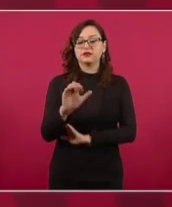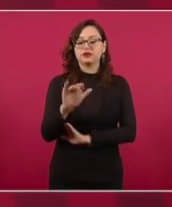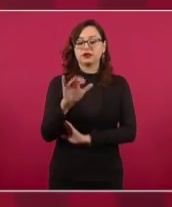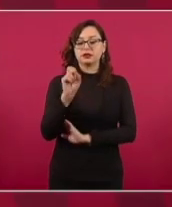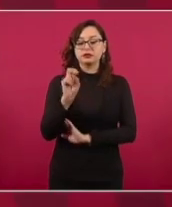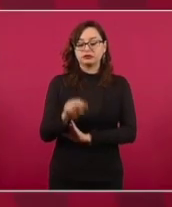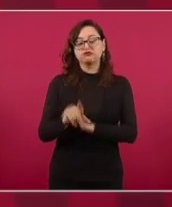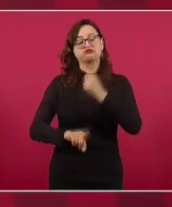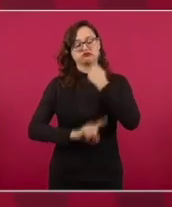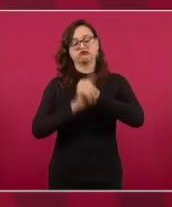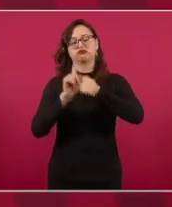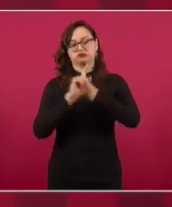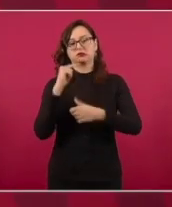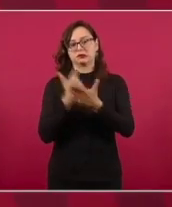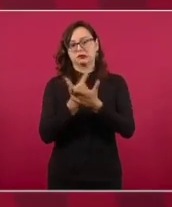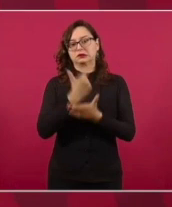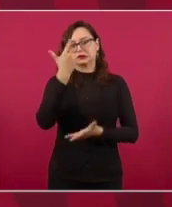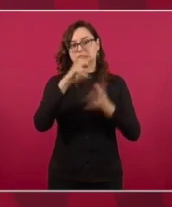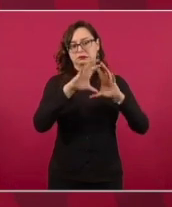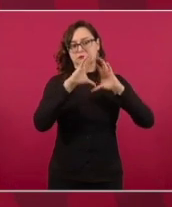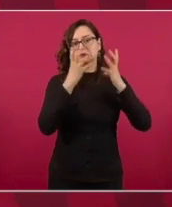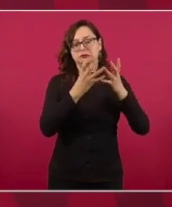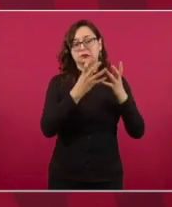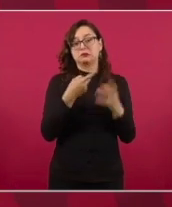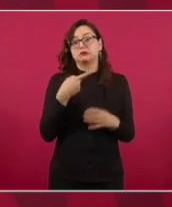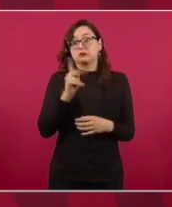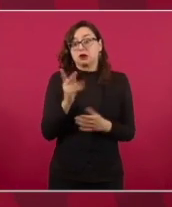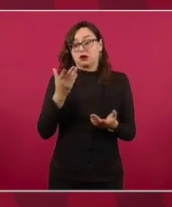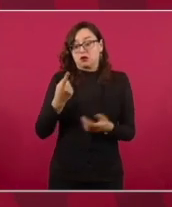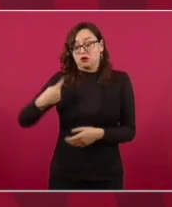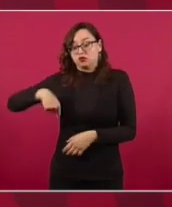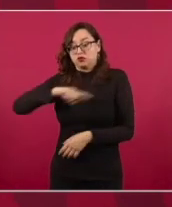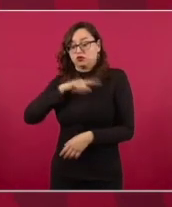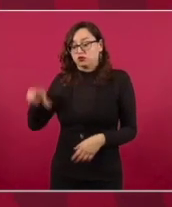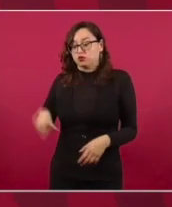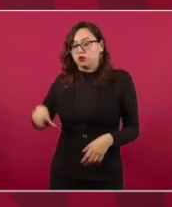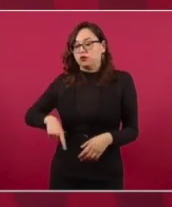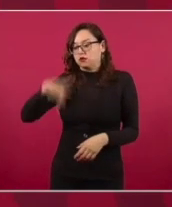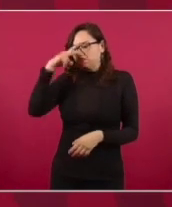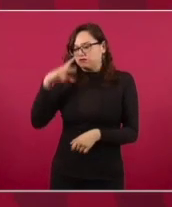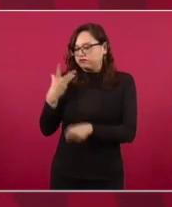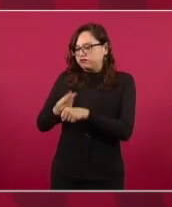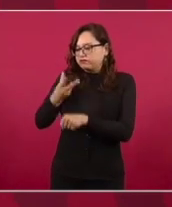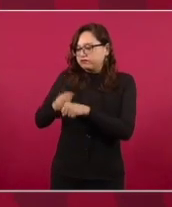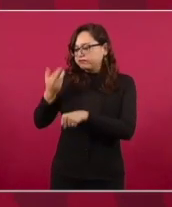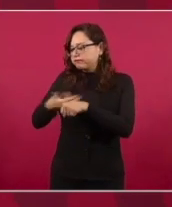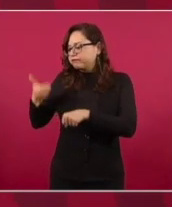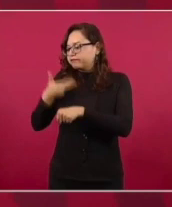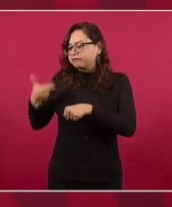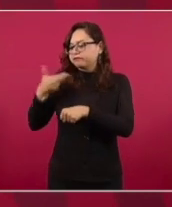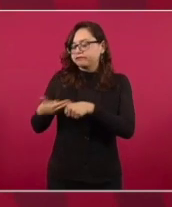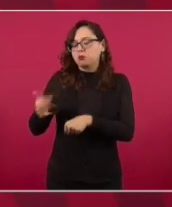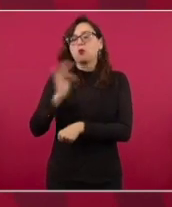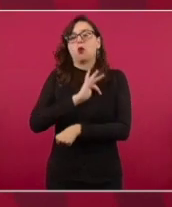pueblo de México que con estas medidas garantizamos que haya control